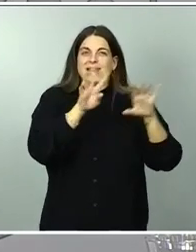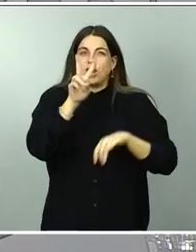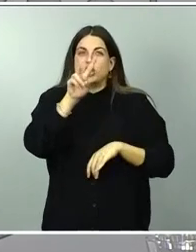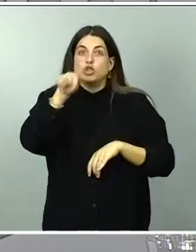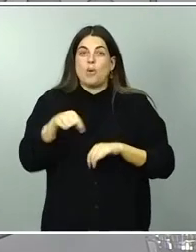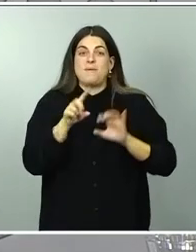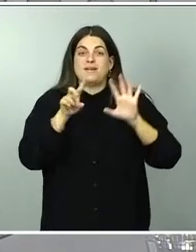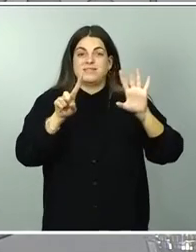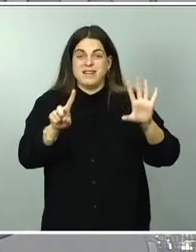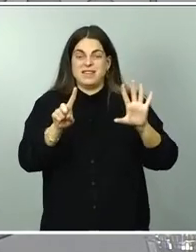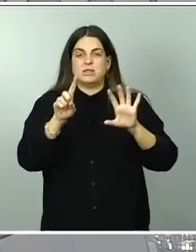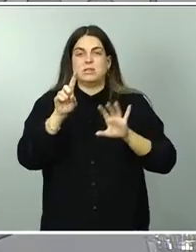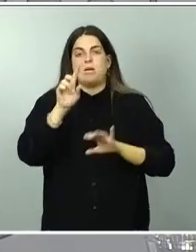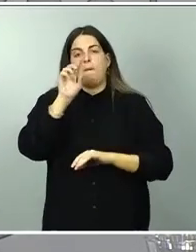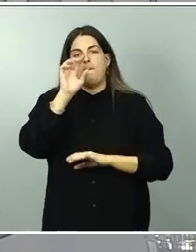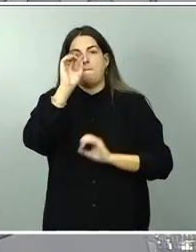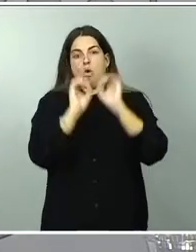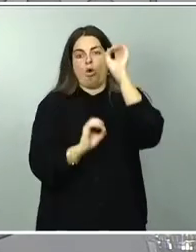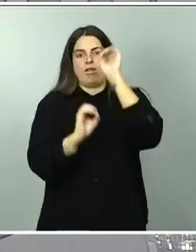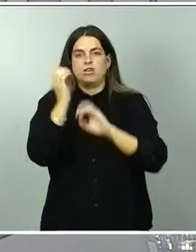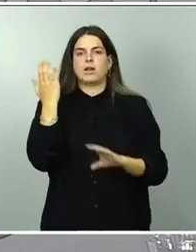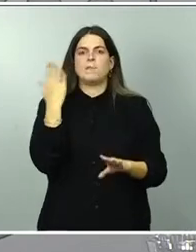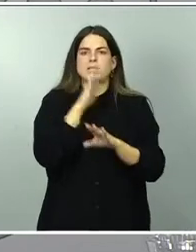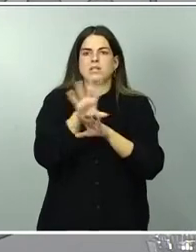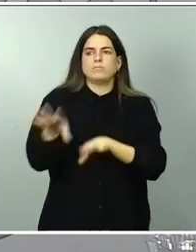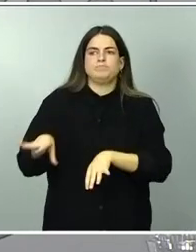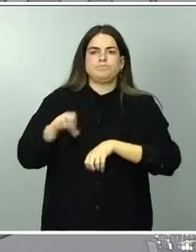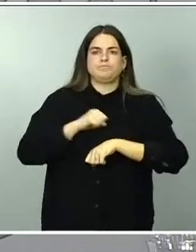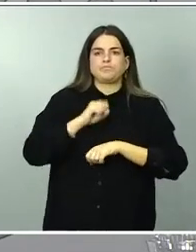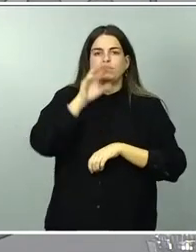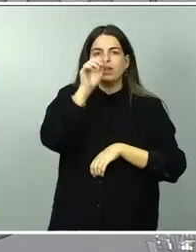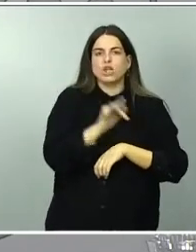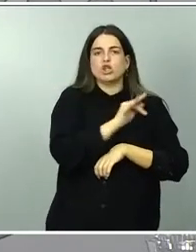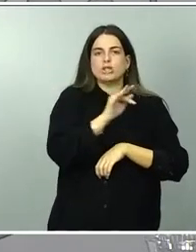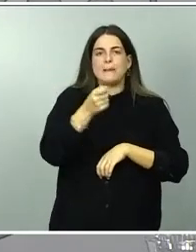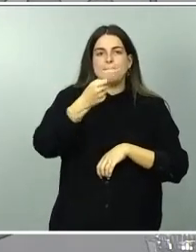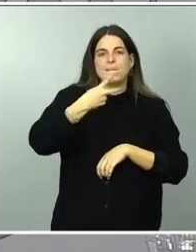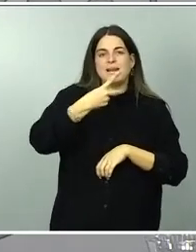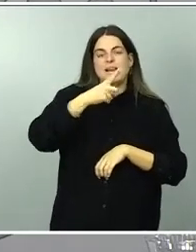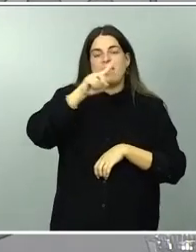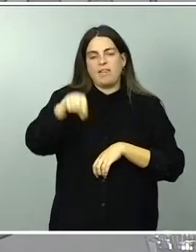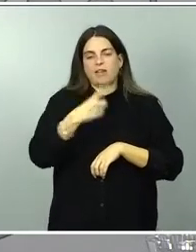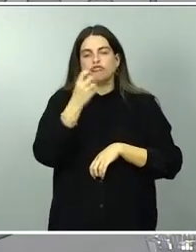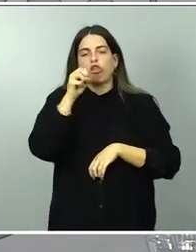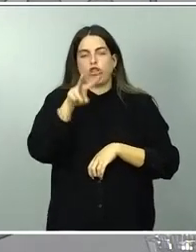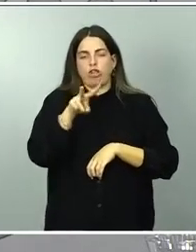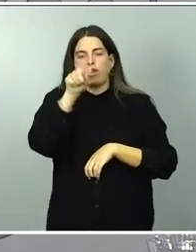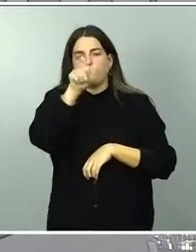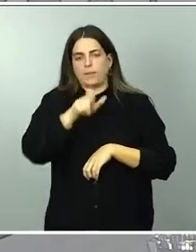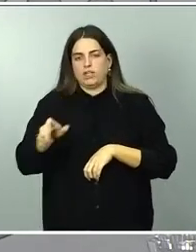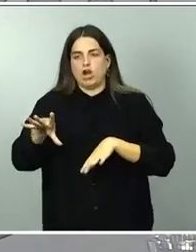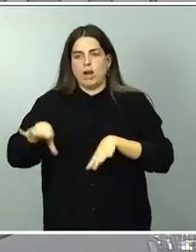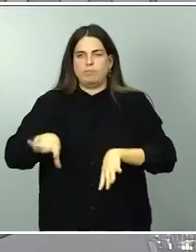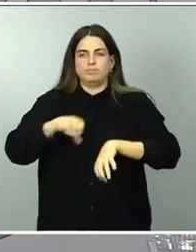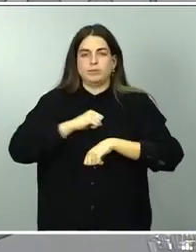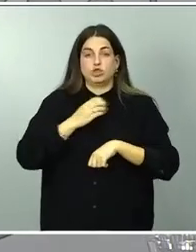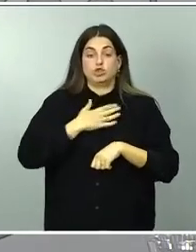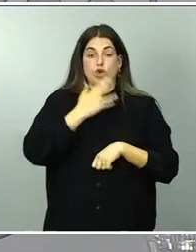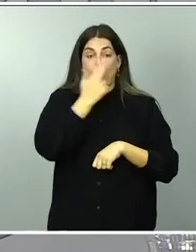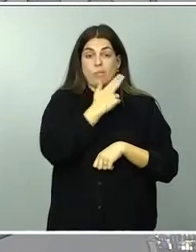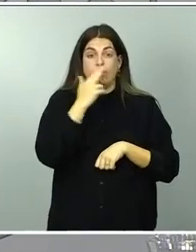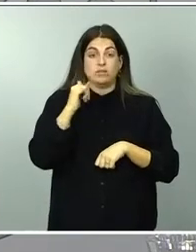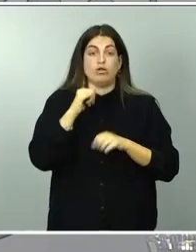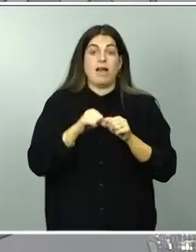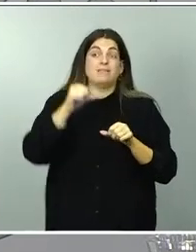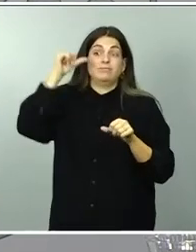representando la acogida de 1.112 personas, porque el número que nos comprometíamos en el anterior programa era